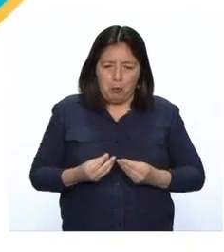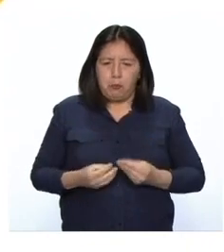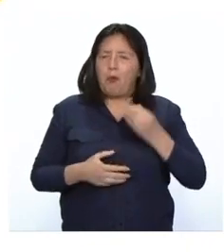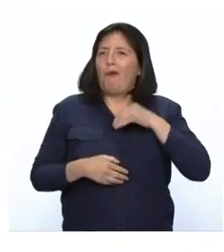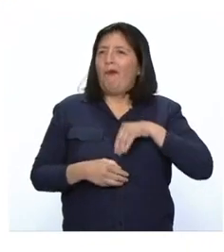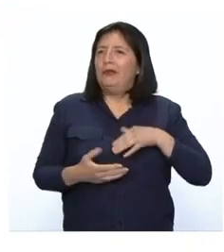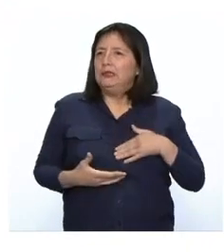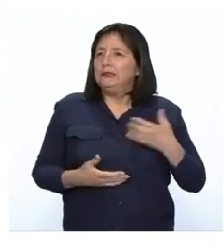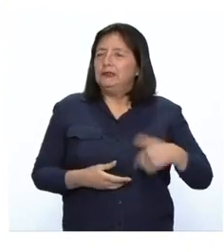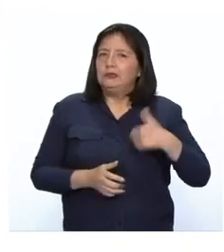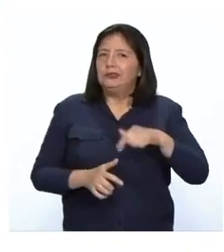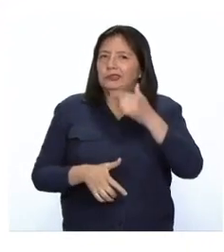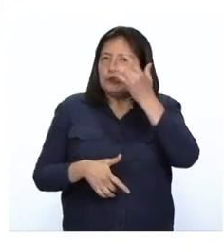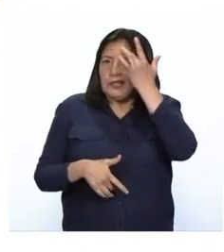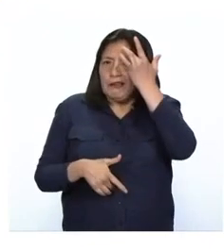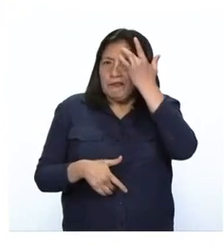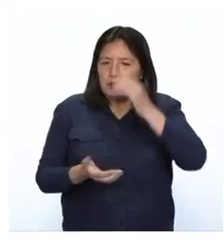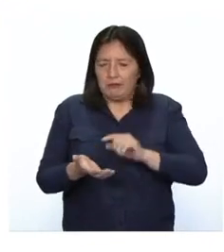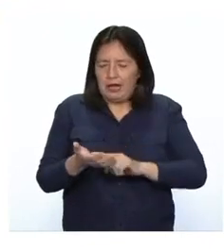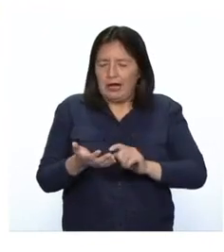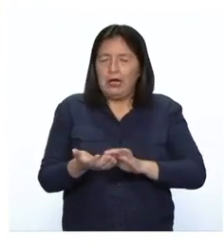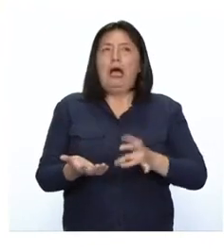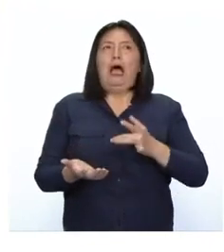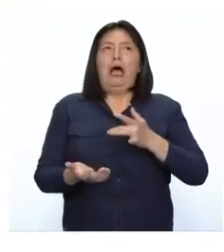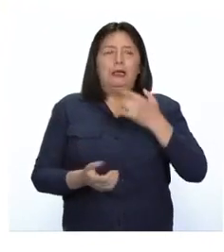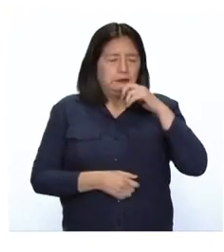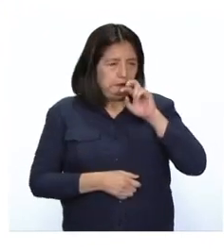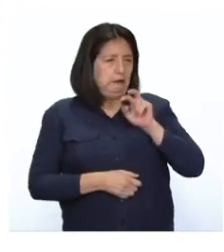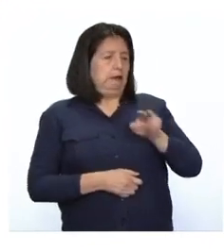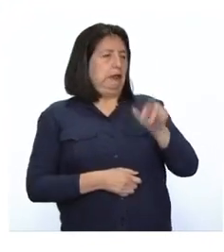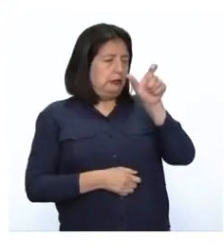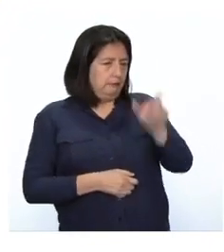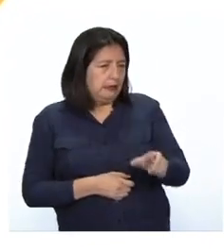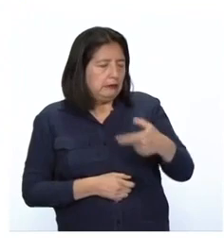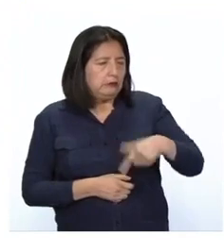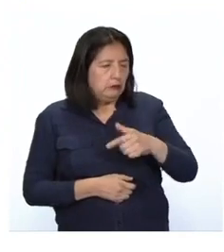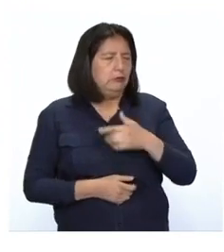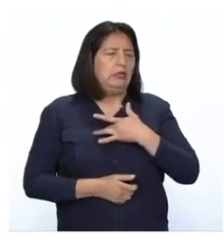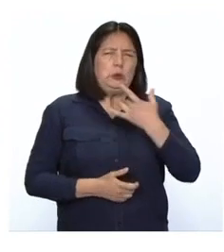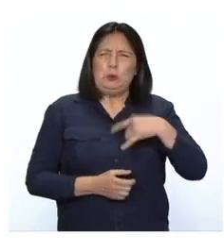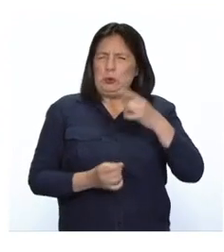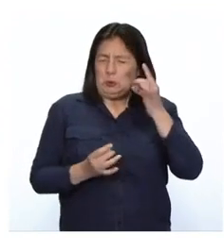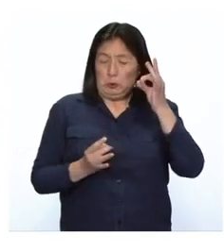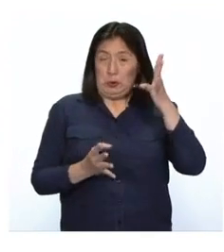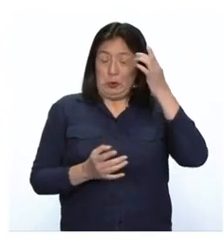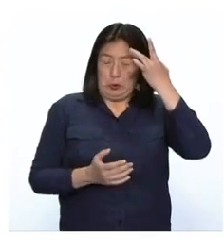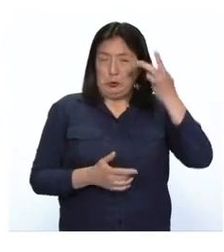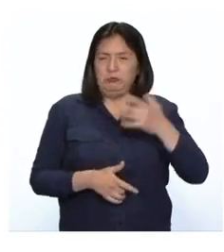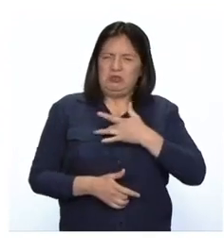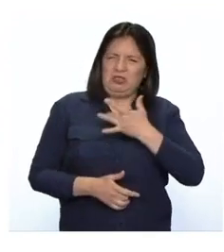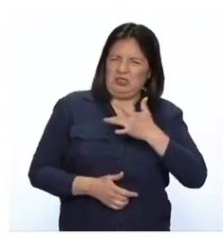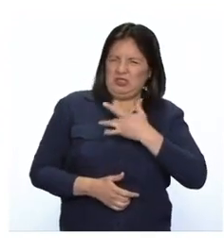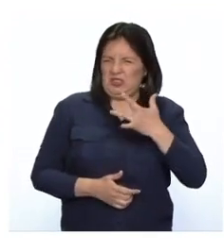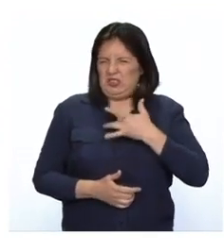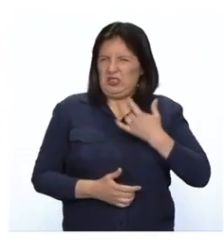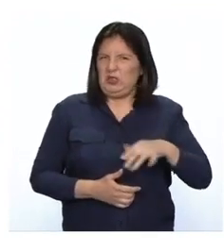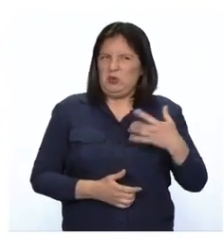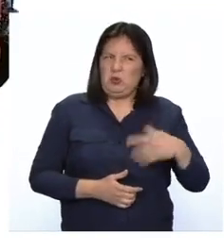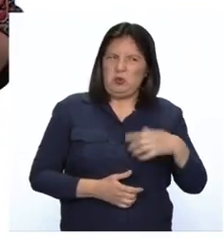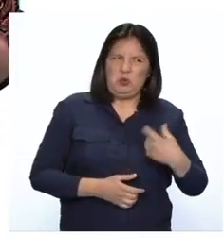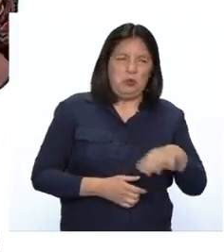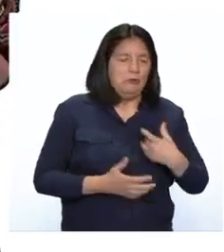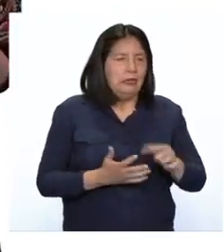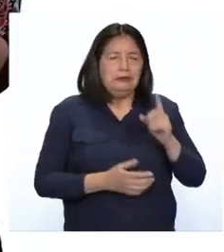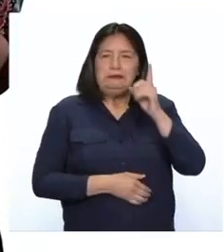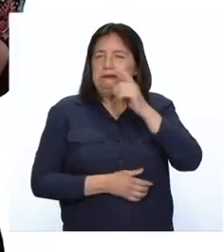entonces cuando la anemia se hace más notoria y la persona que la tiene puede empeorar, ya que los síntomas se hacen cada vez más serios.